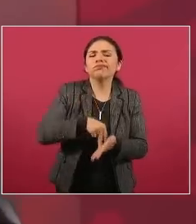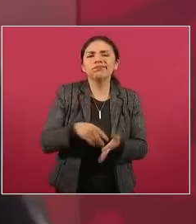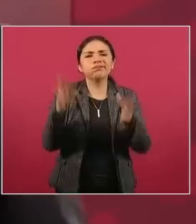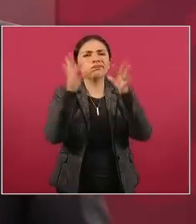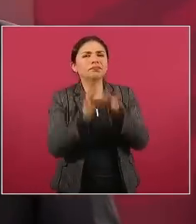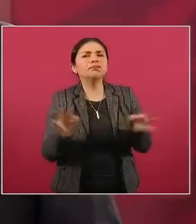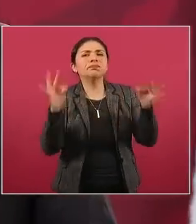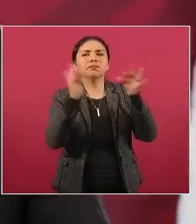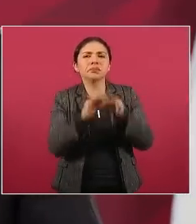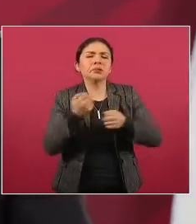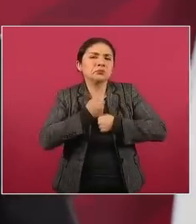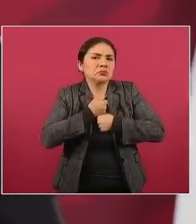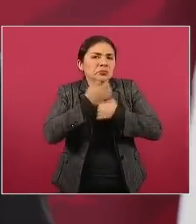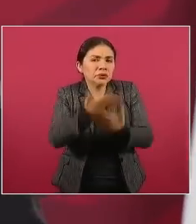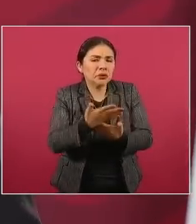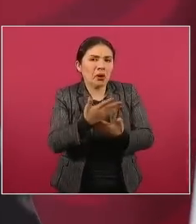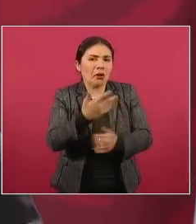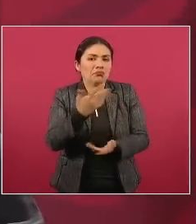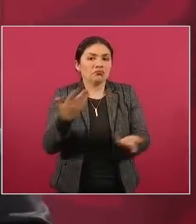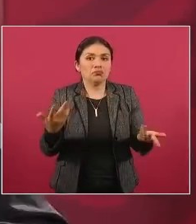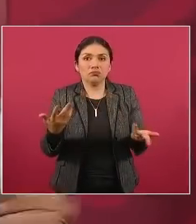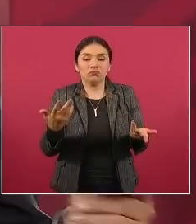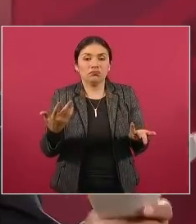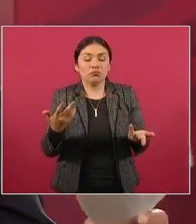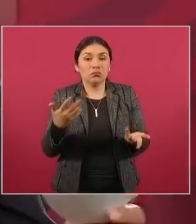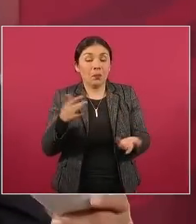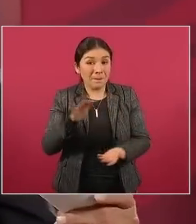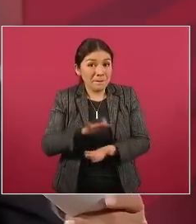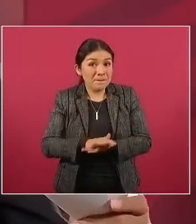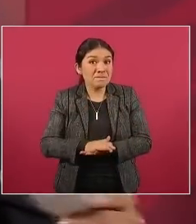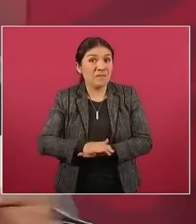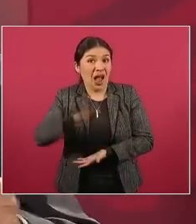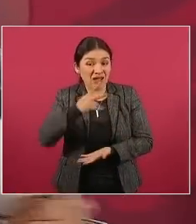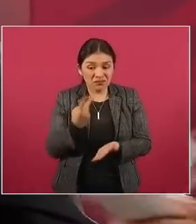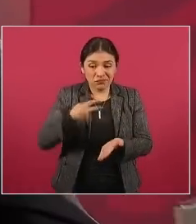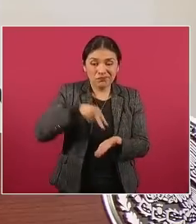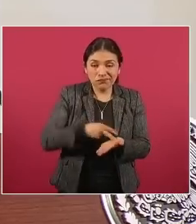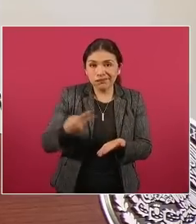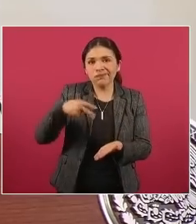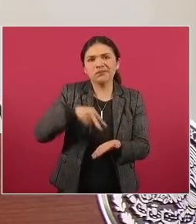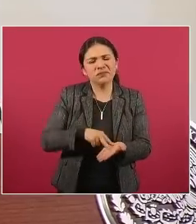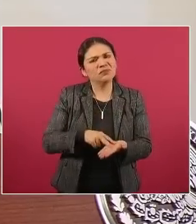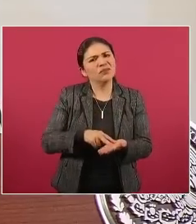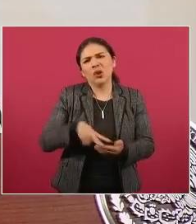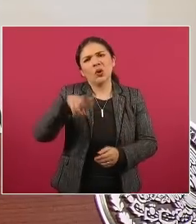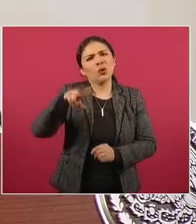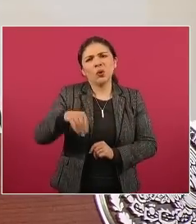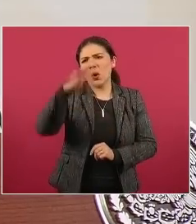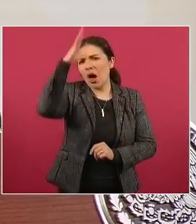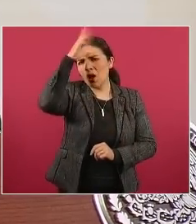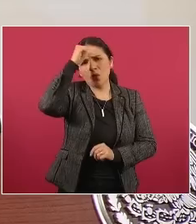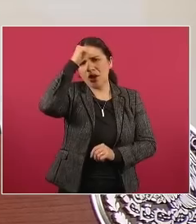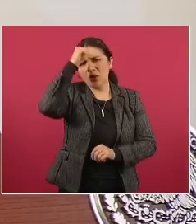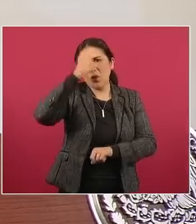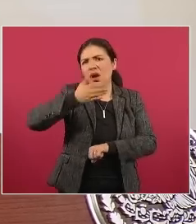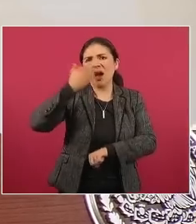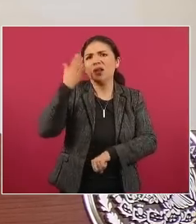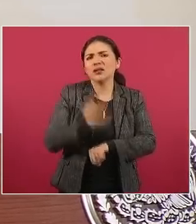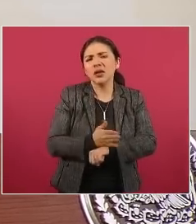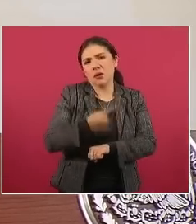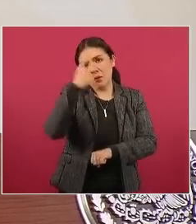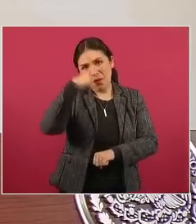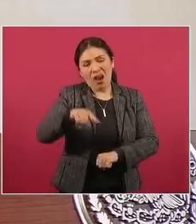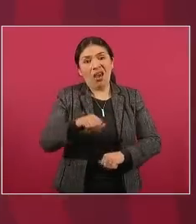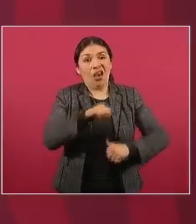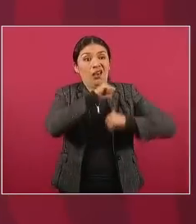adoctrinados señalaron por todos los horrores cometidos en el sexenio de Calderón y Peña Nieto son los mismos